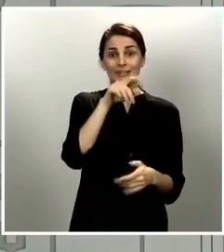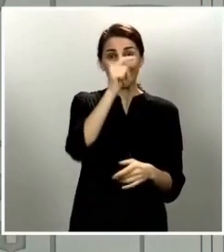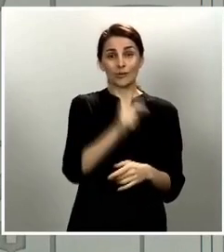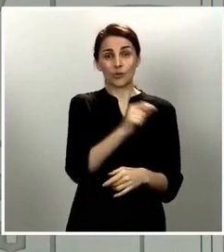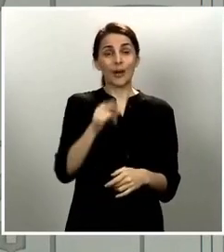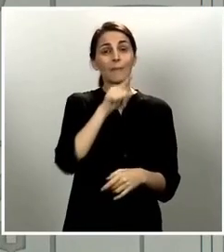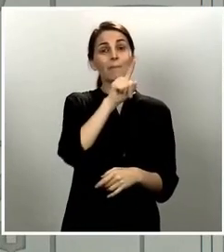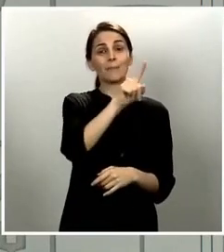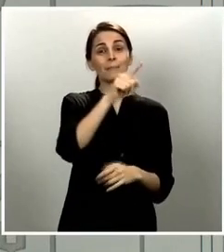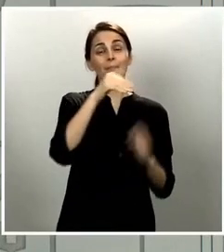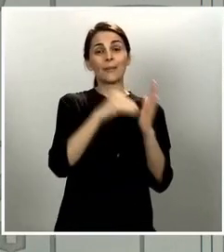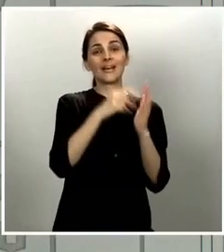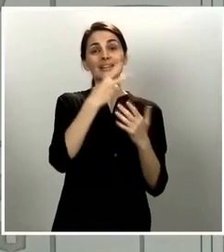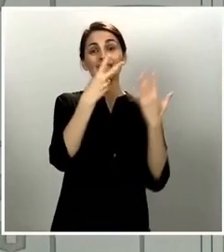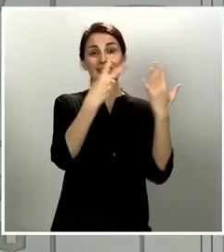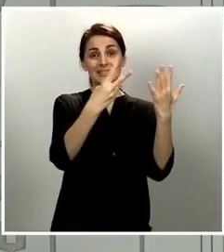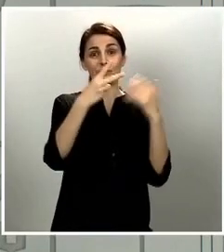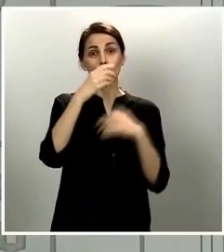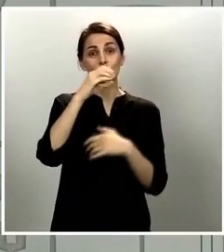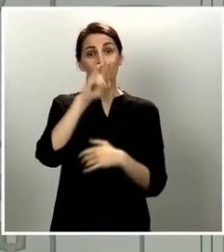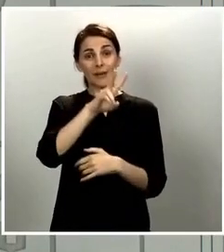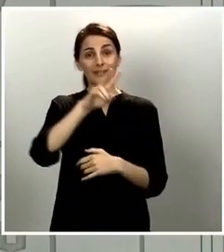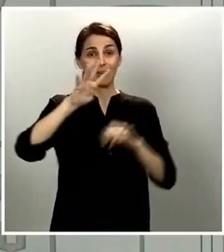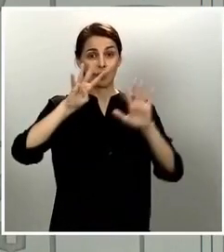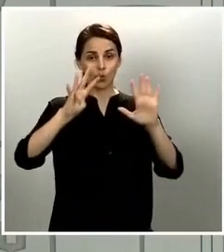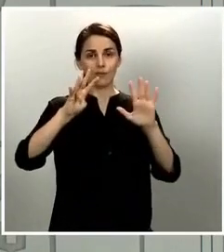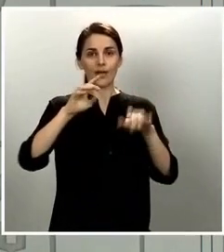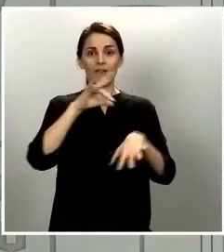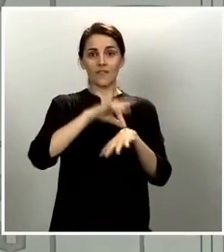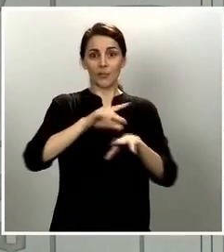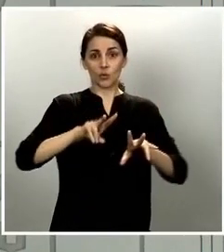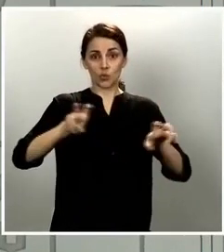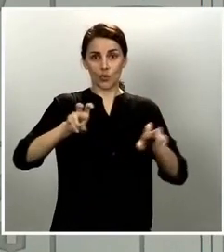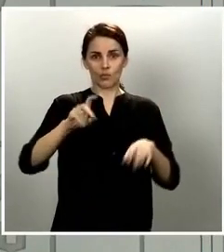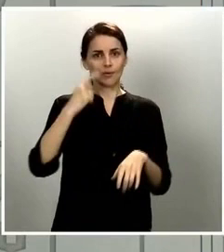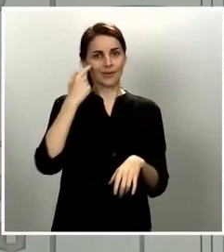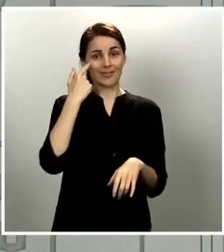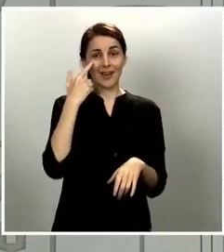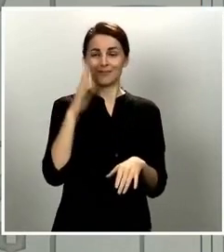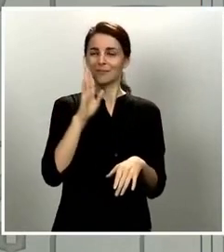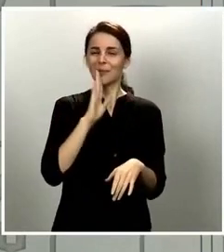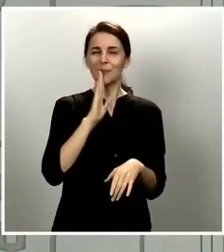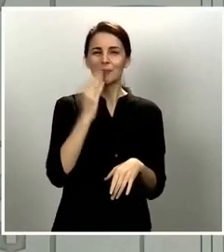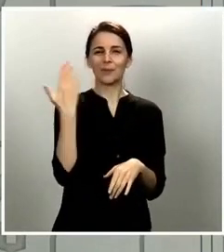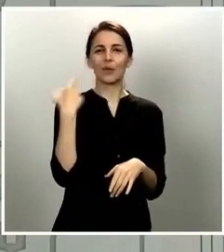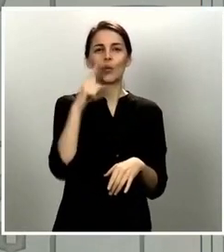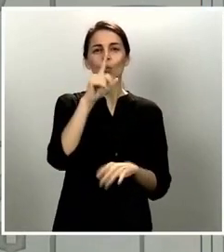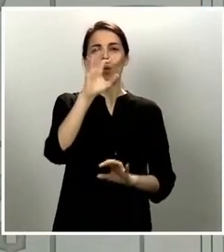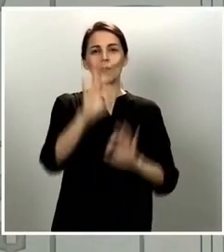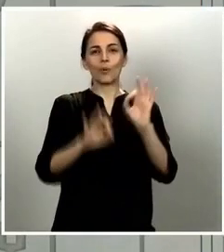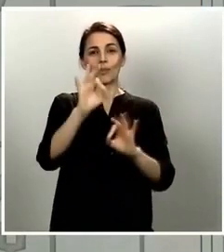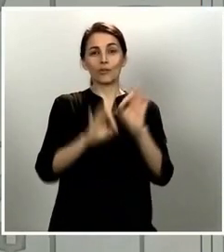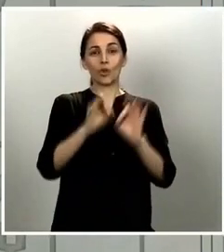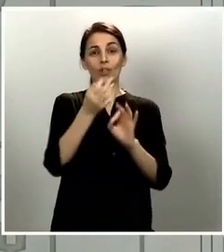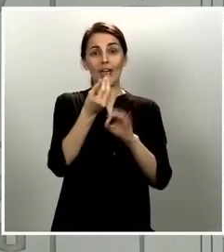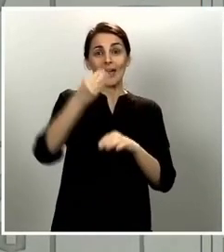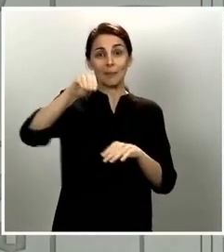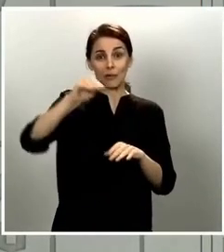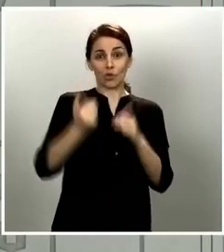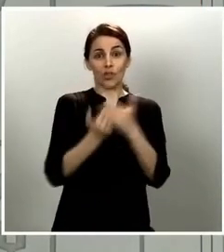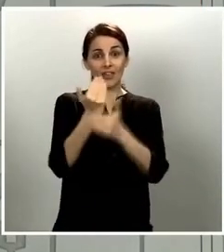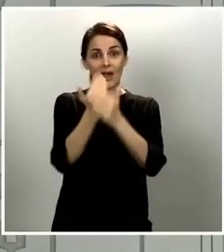casos, hemos bajado claramente del 1% de incremento diario, estamos en el 0,8